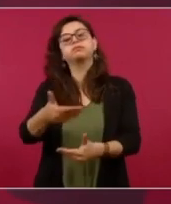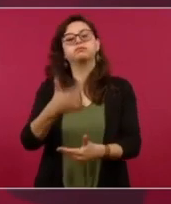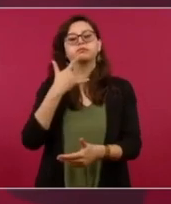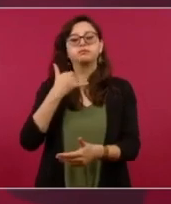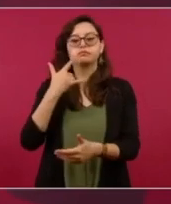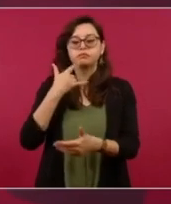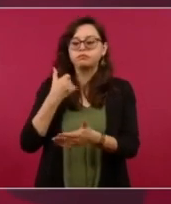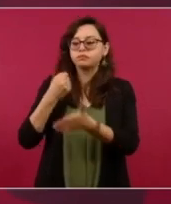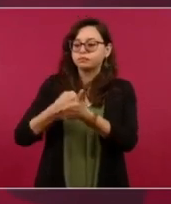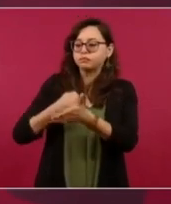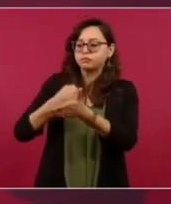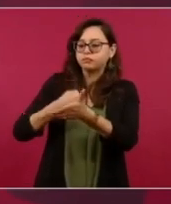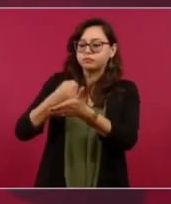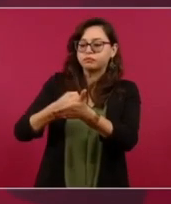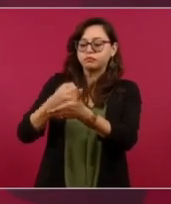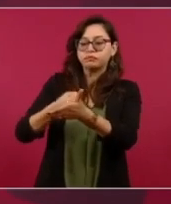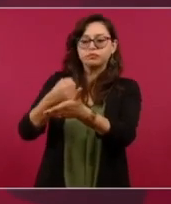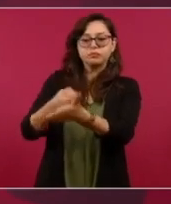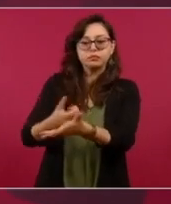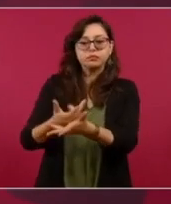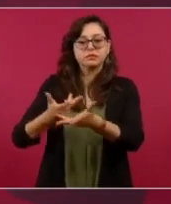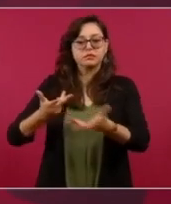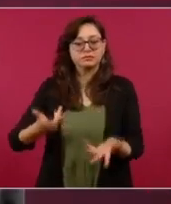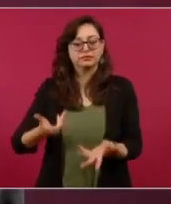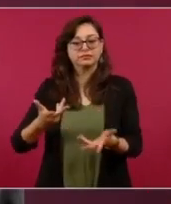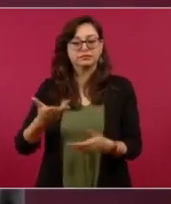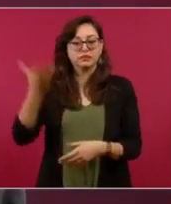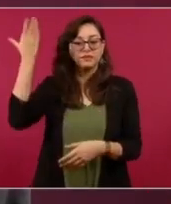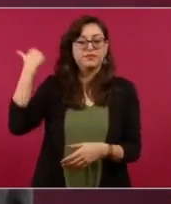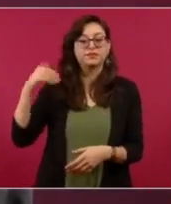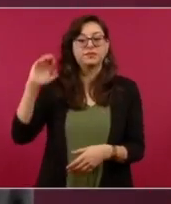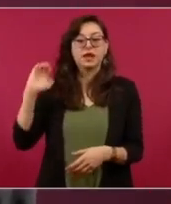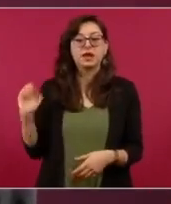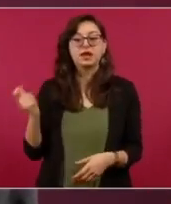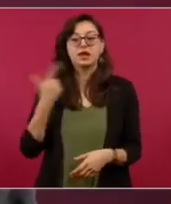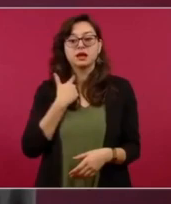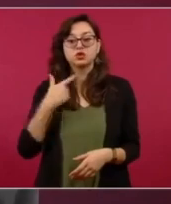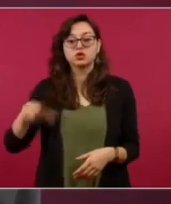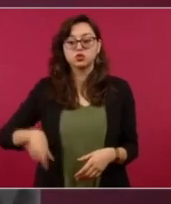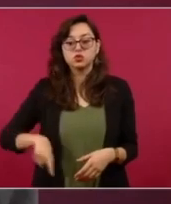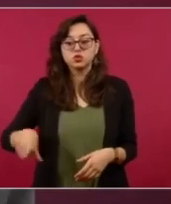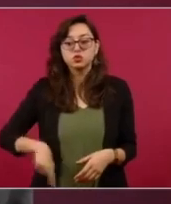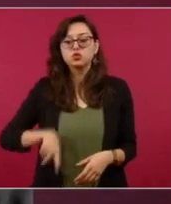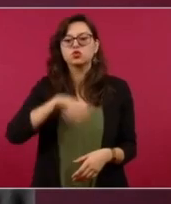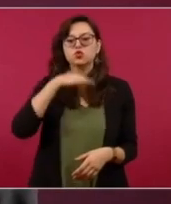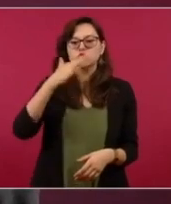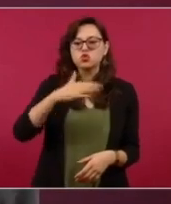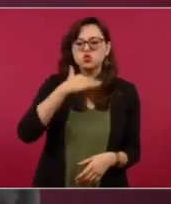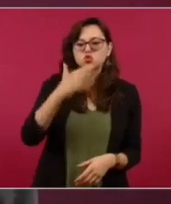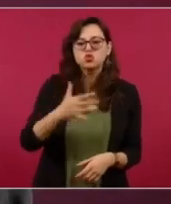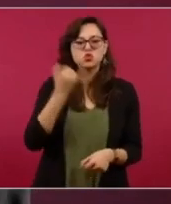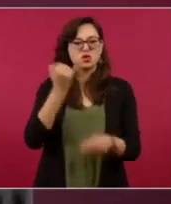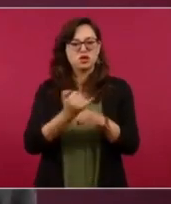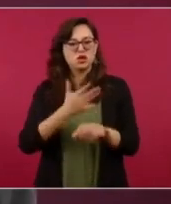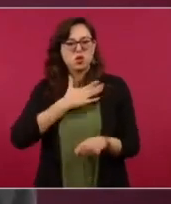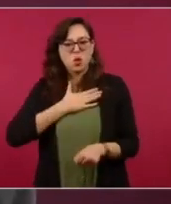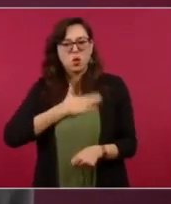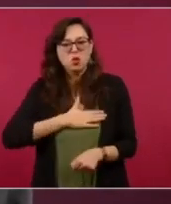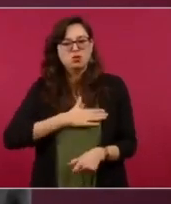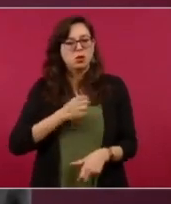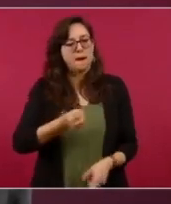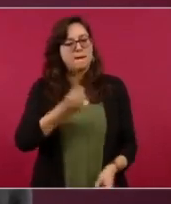desmontando un régimen de corrupción de injusticias de privilegios que tenía